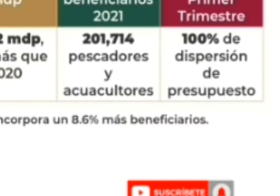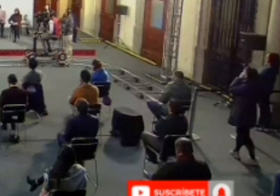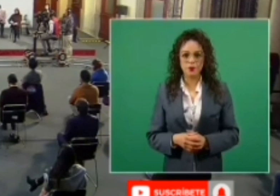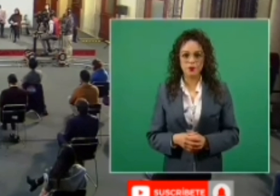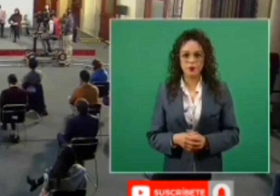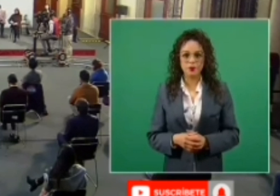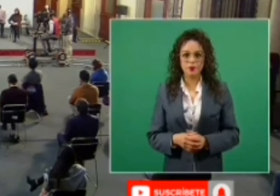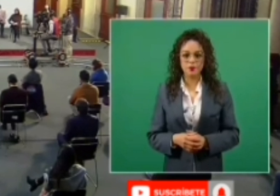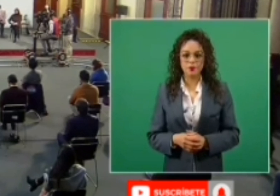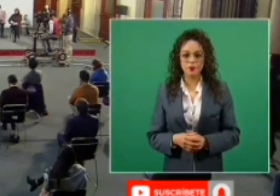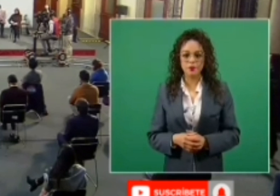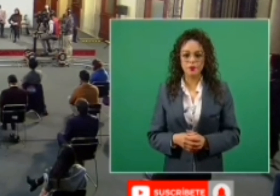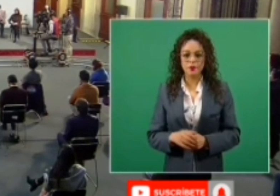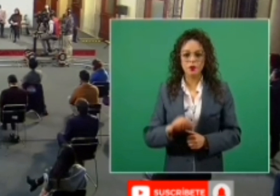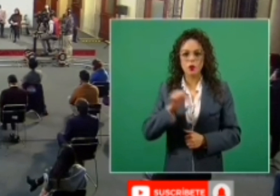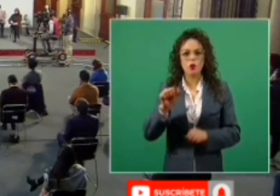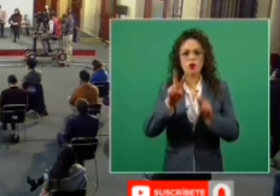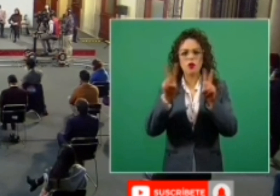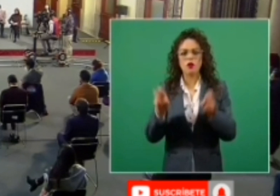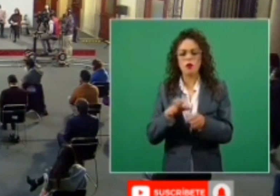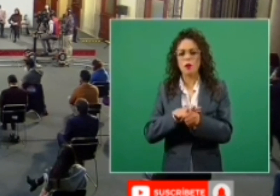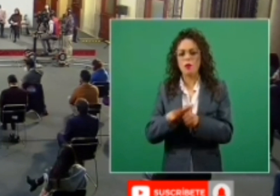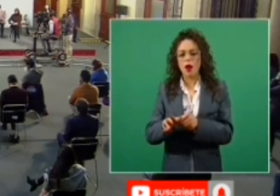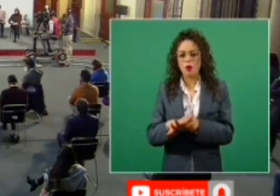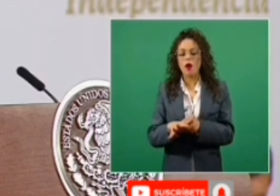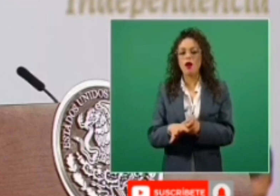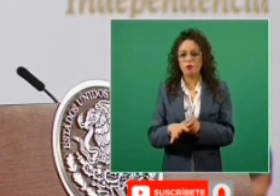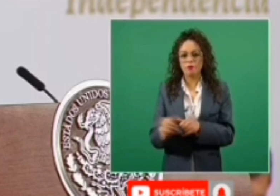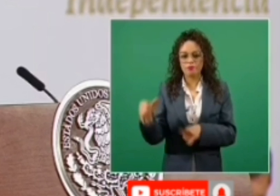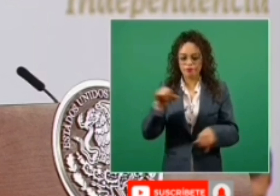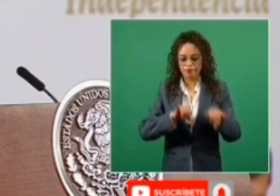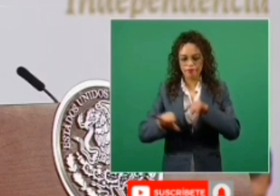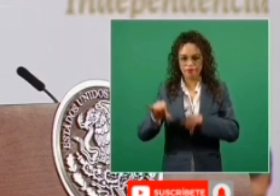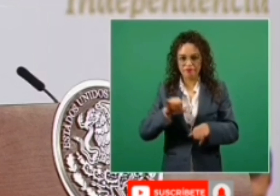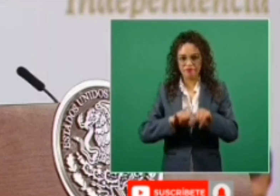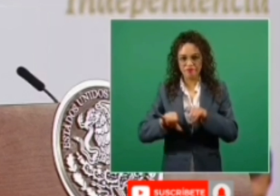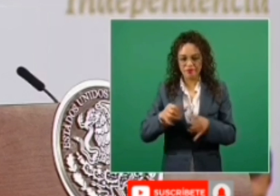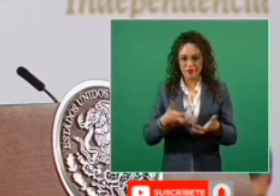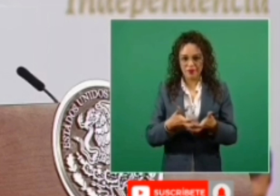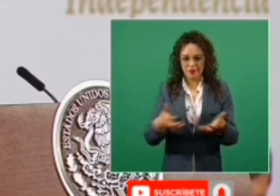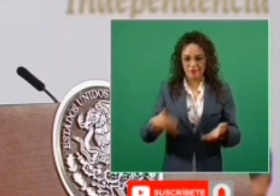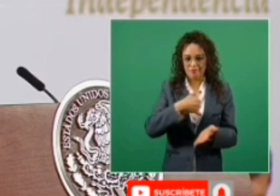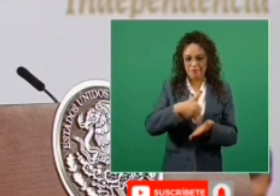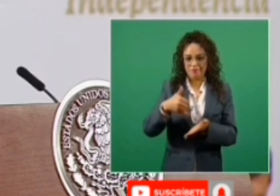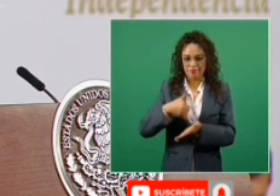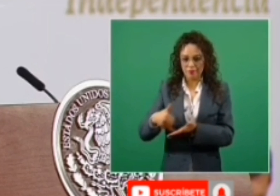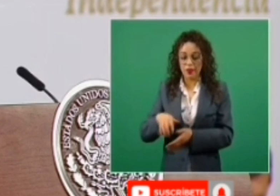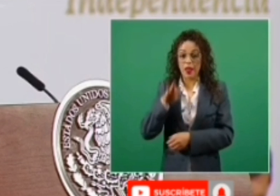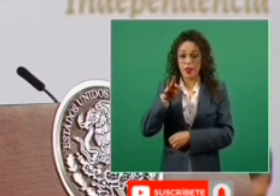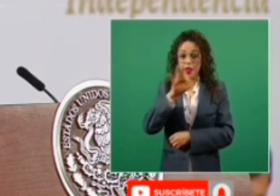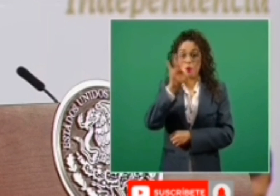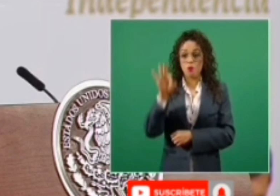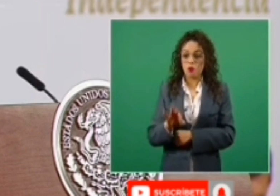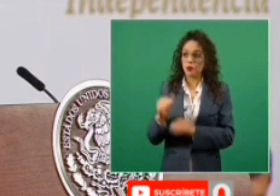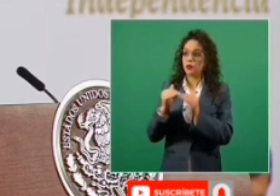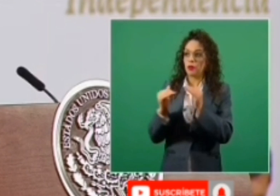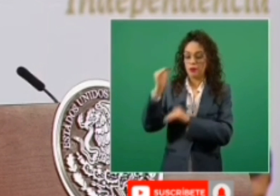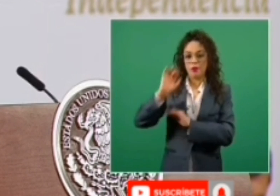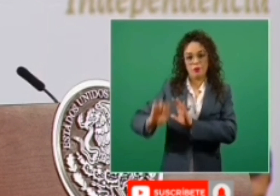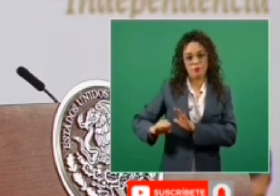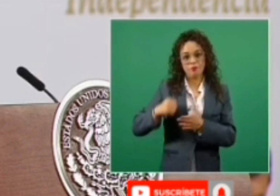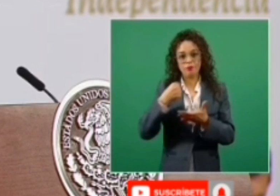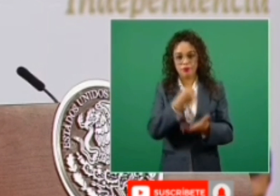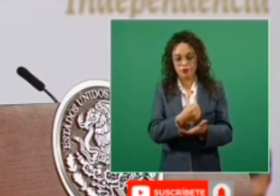El siguiente tema es fertilizantes para el bienestar, tendrá también un incremento del 19 por ciento en su presupuesto para